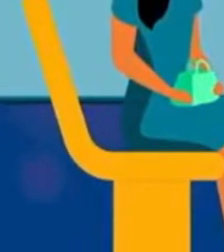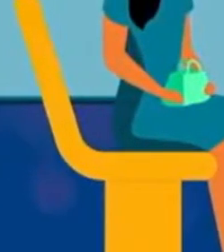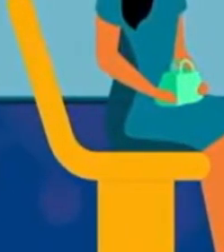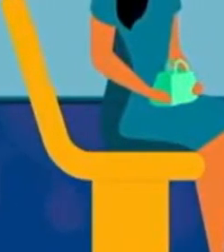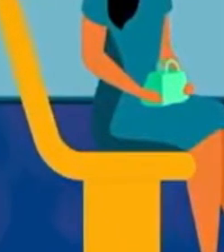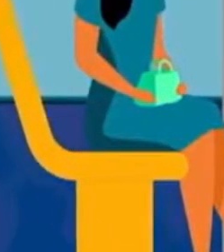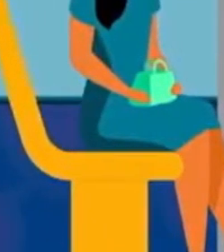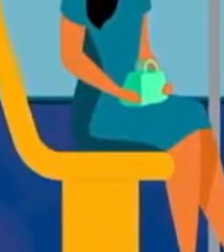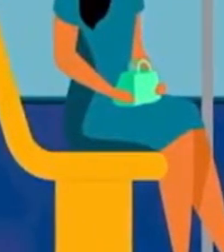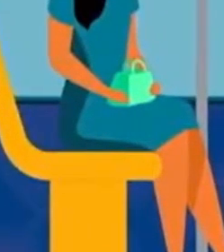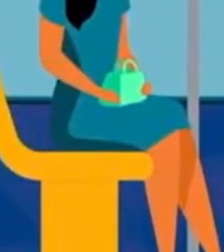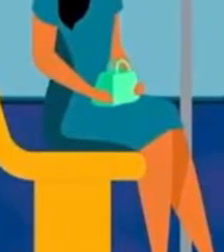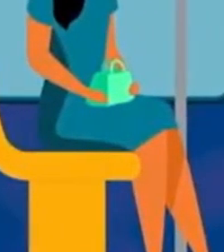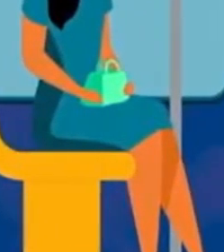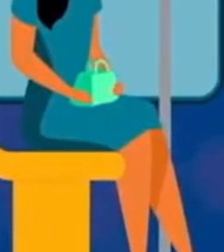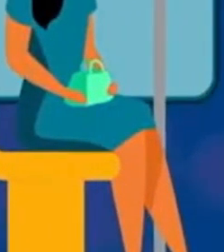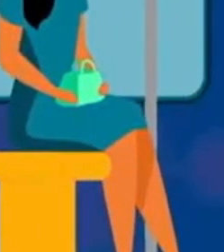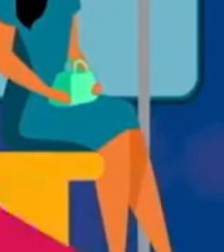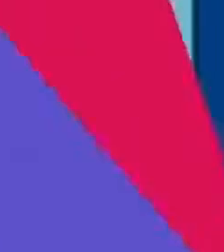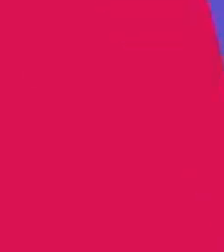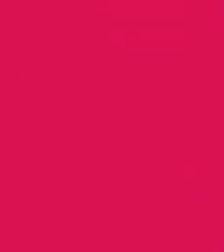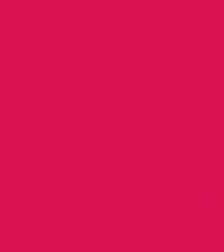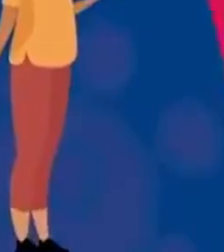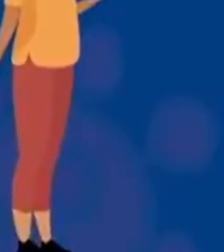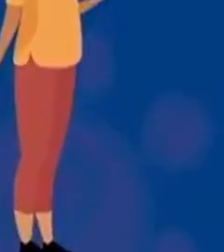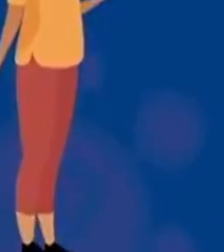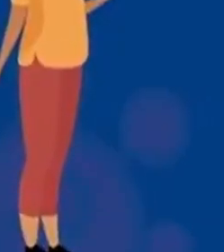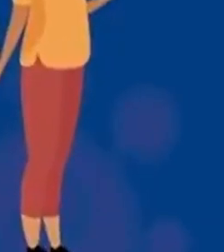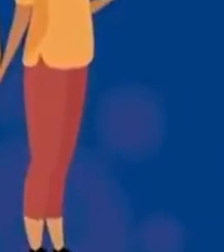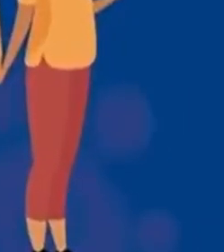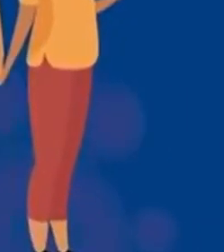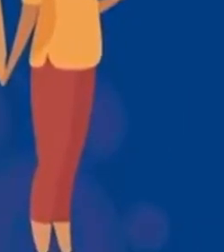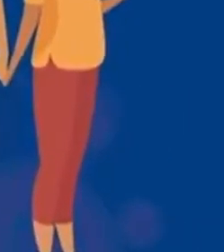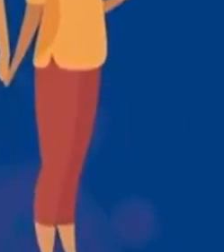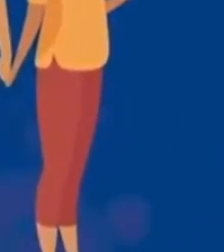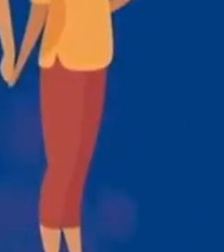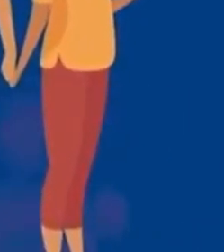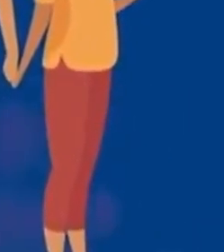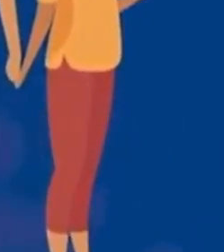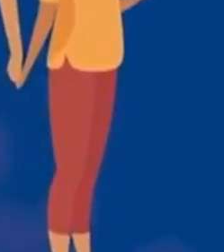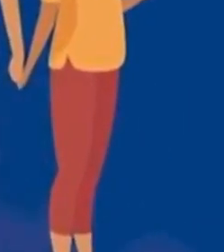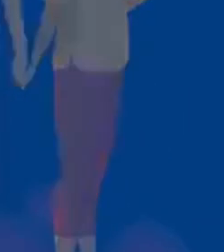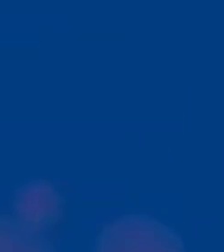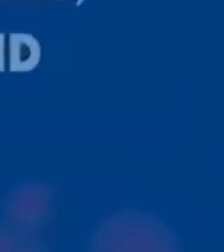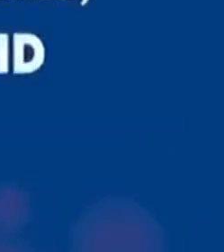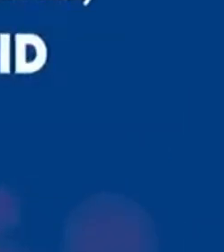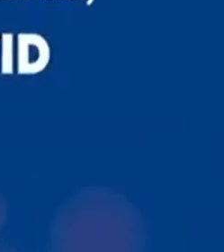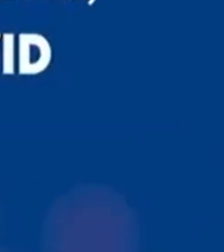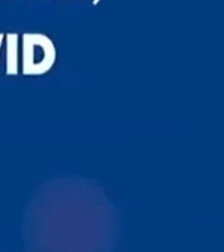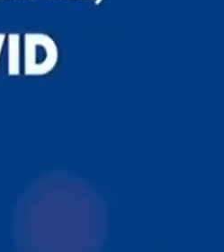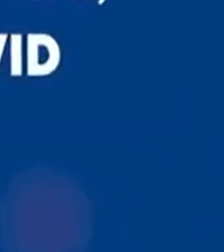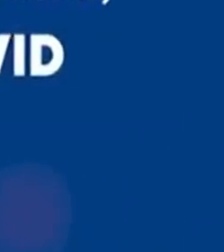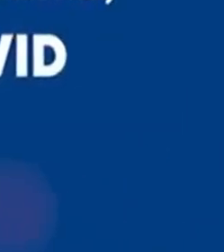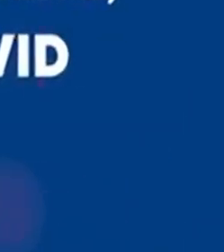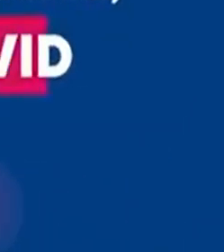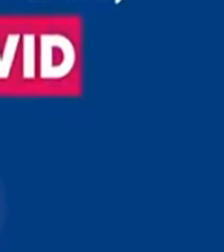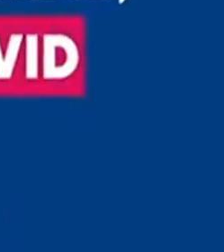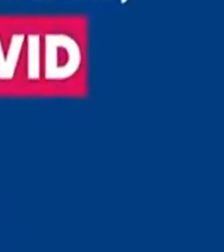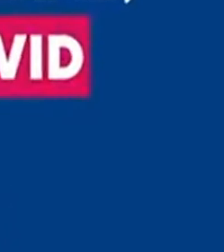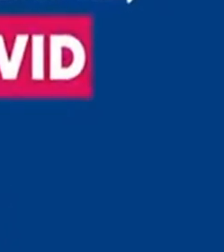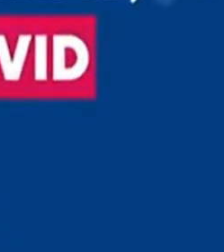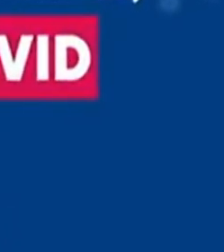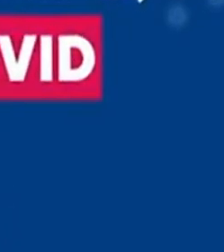el aforo en los buses y mantén las ventanas abiertas Hazlo por tu salud y la de tu familia Respetando las normas,